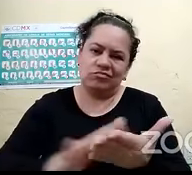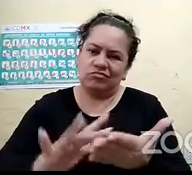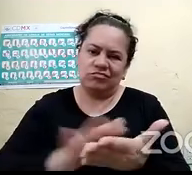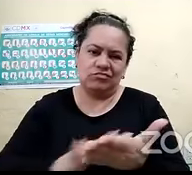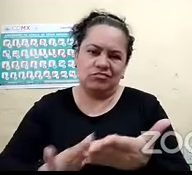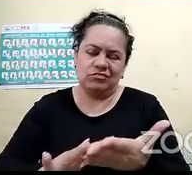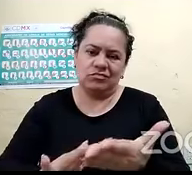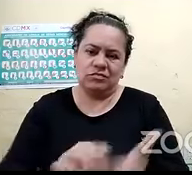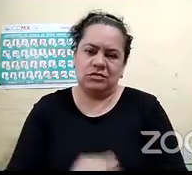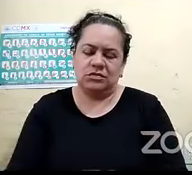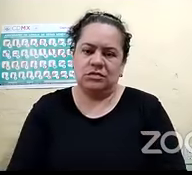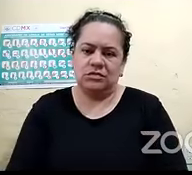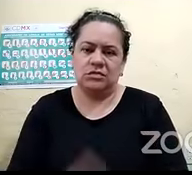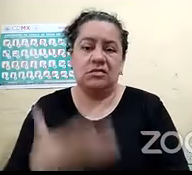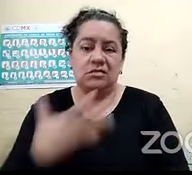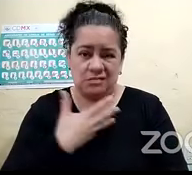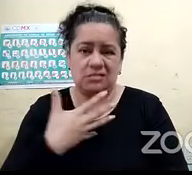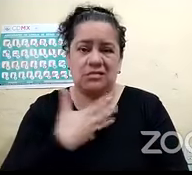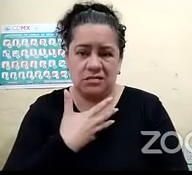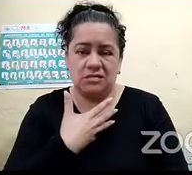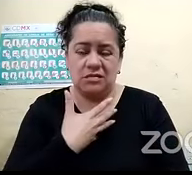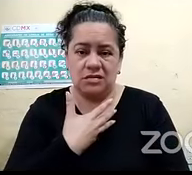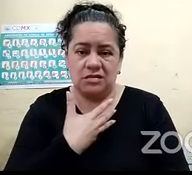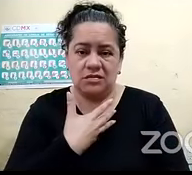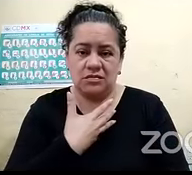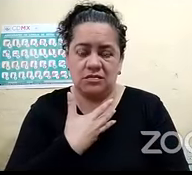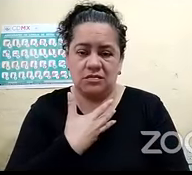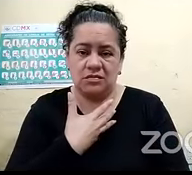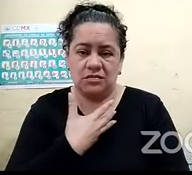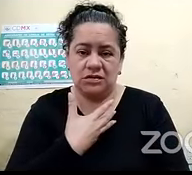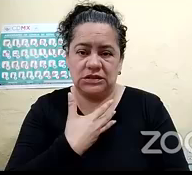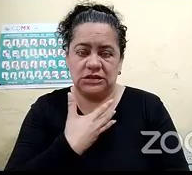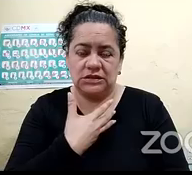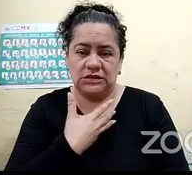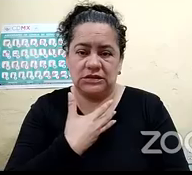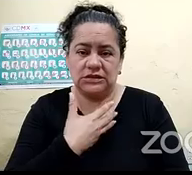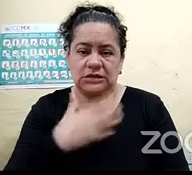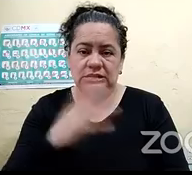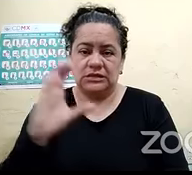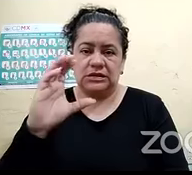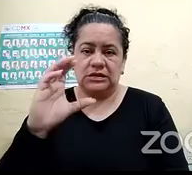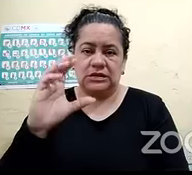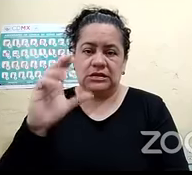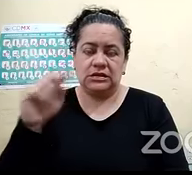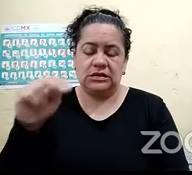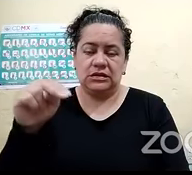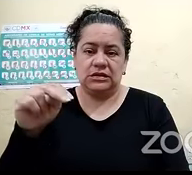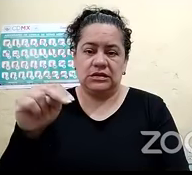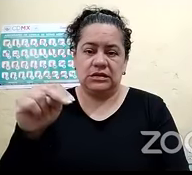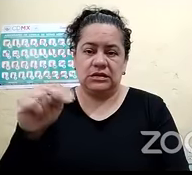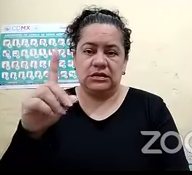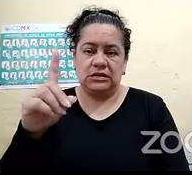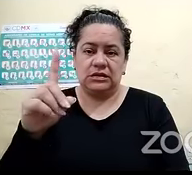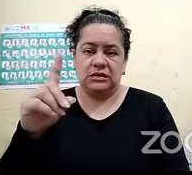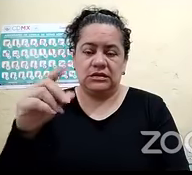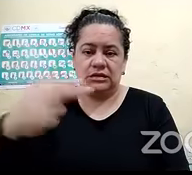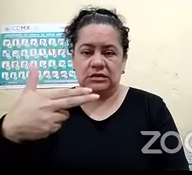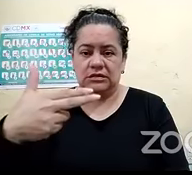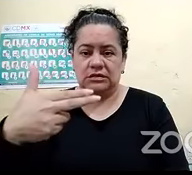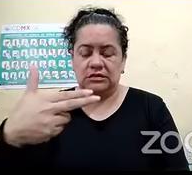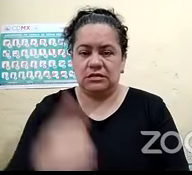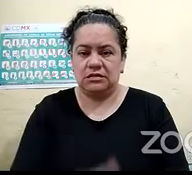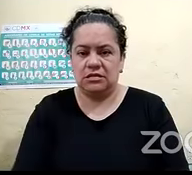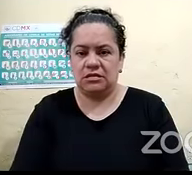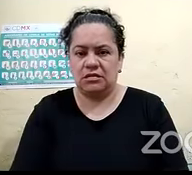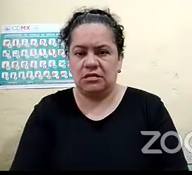me dieron de las TNDH que está en tinta y que porque no estaba impreso